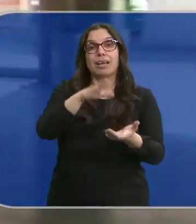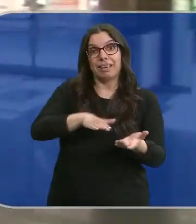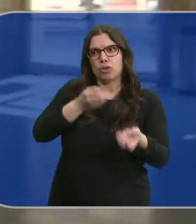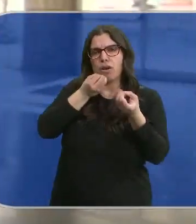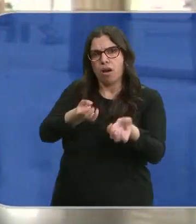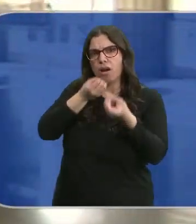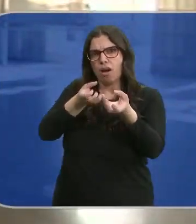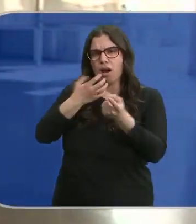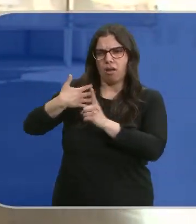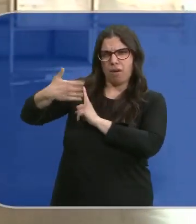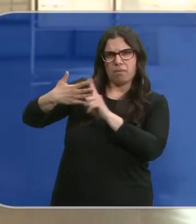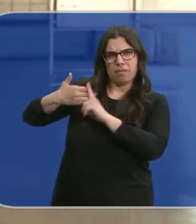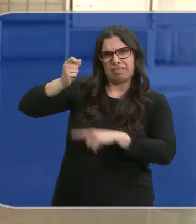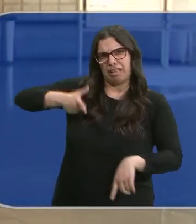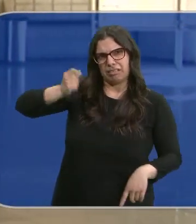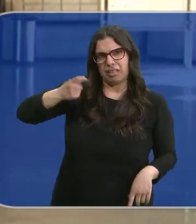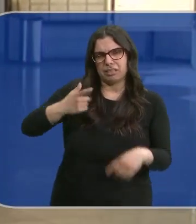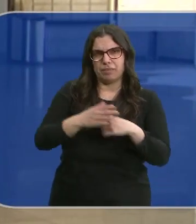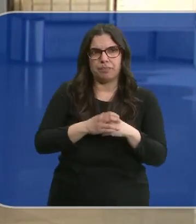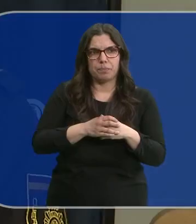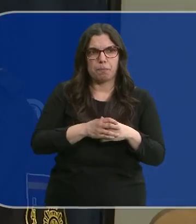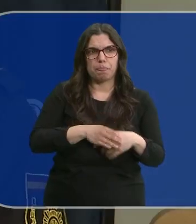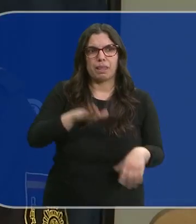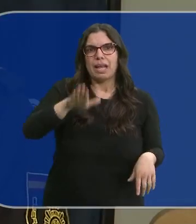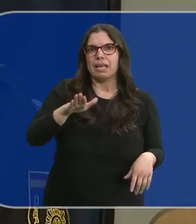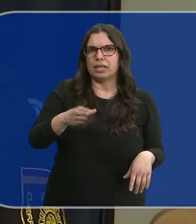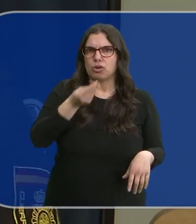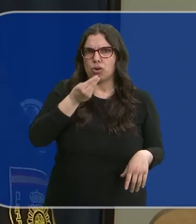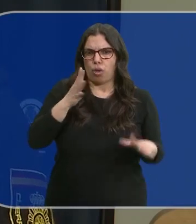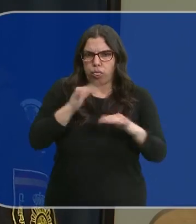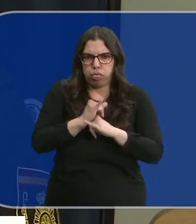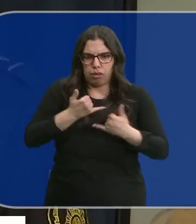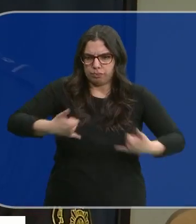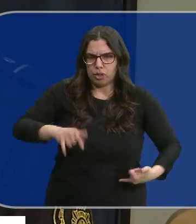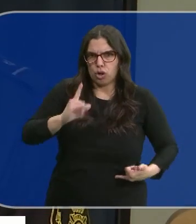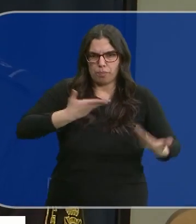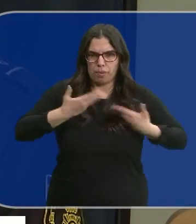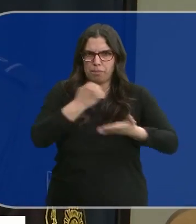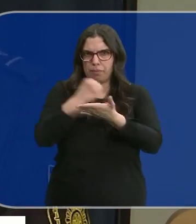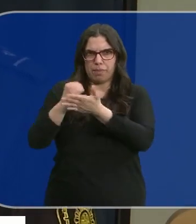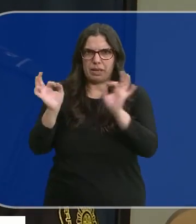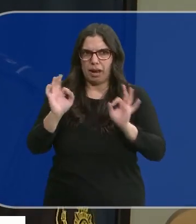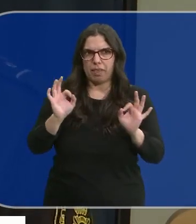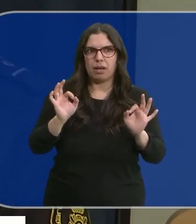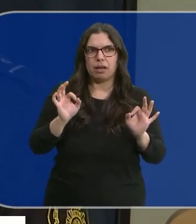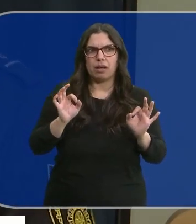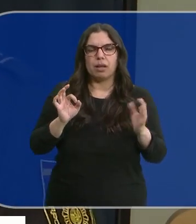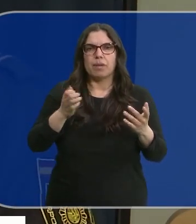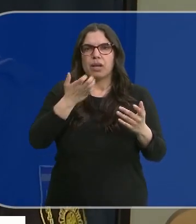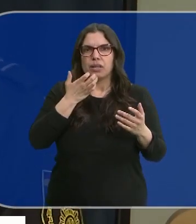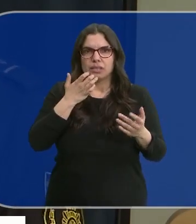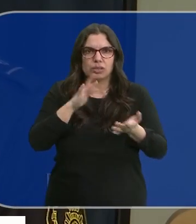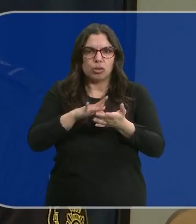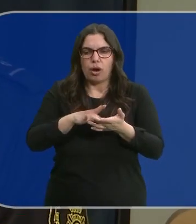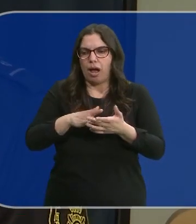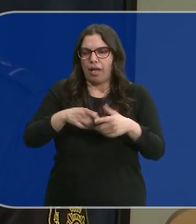presuntas agresiones con objetos cotidianos. El niño no viene desnutrido, no viene con agresiones, lo que pillaban a mano. Si había cinturón, cinturón, si